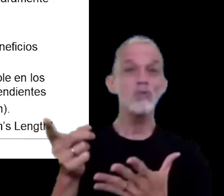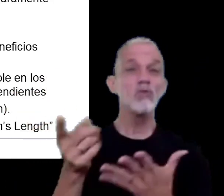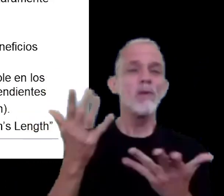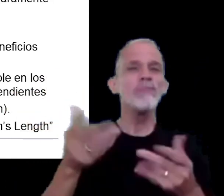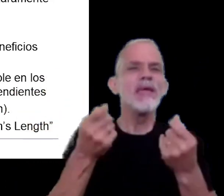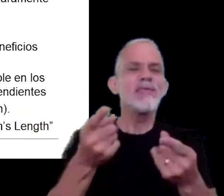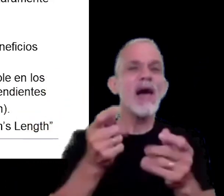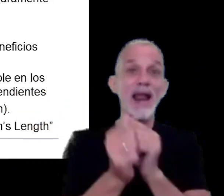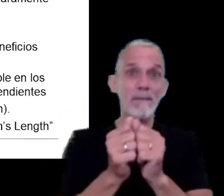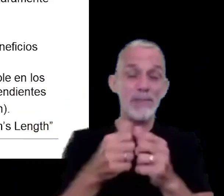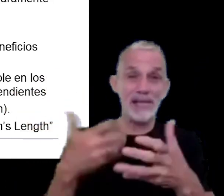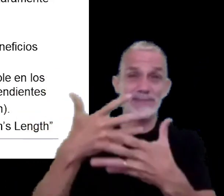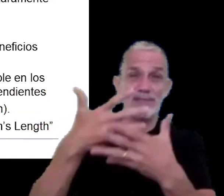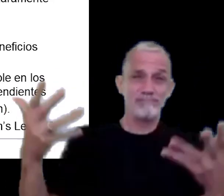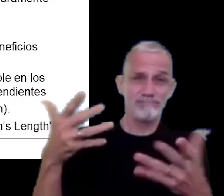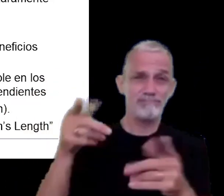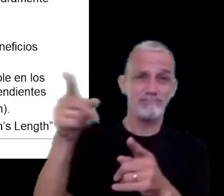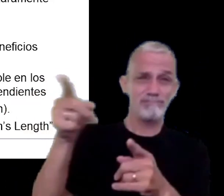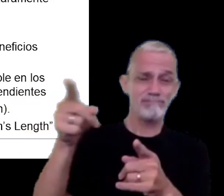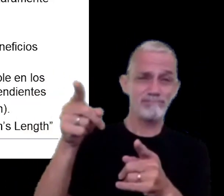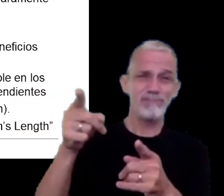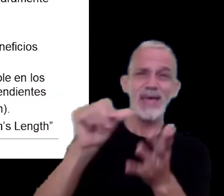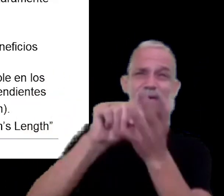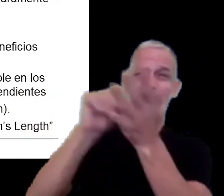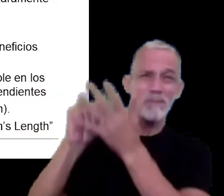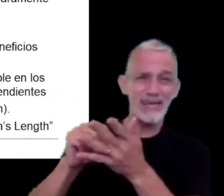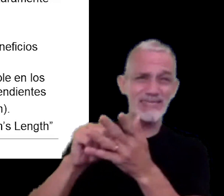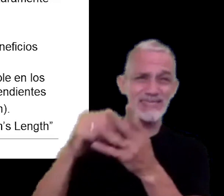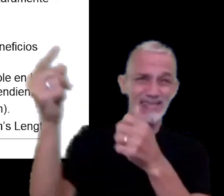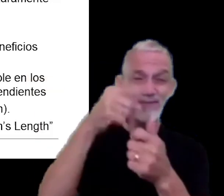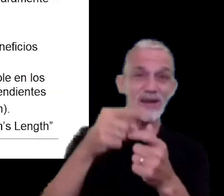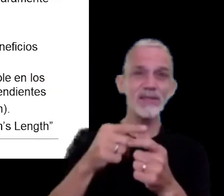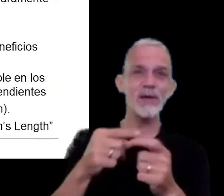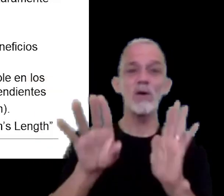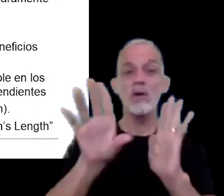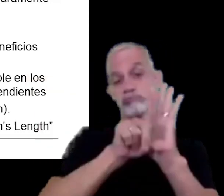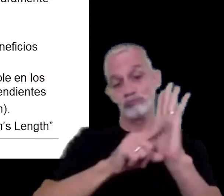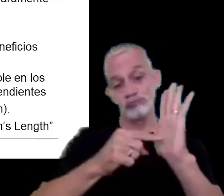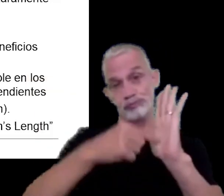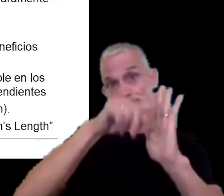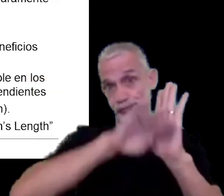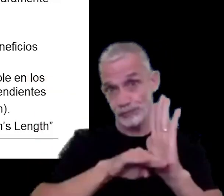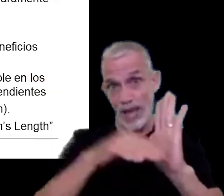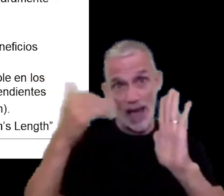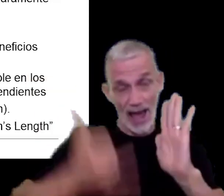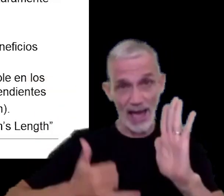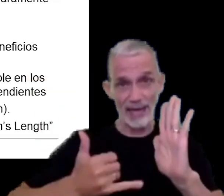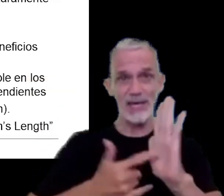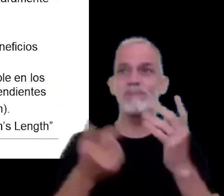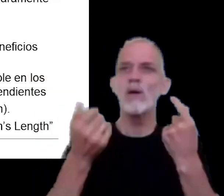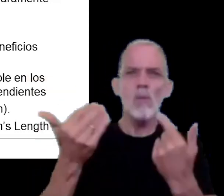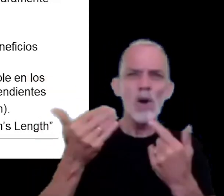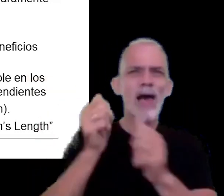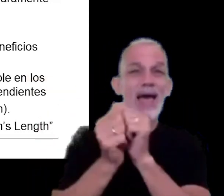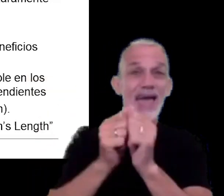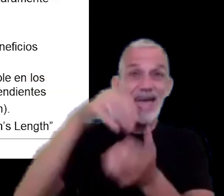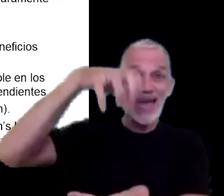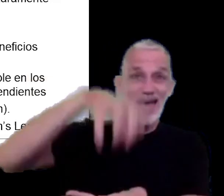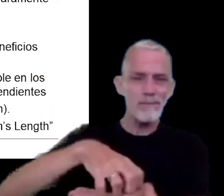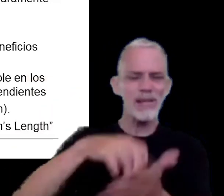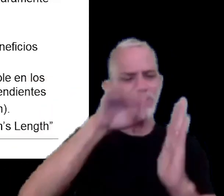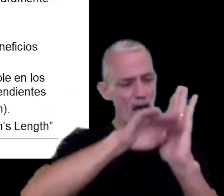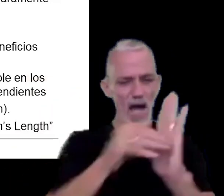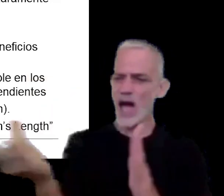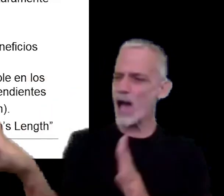empresas multinacionales cierta seguridad jurídica o cierto marco normativo que les permita operar